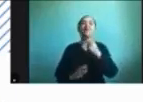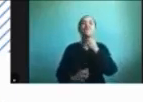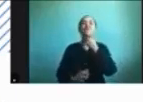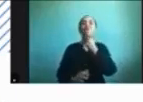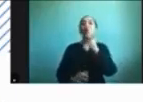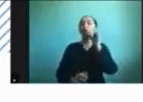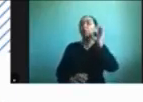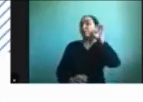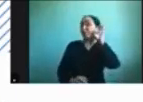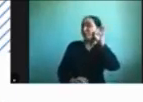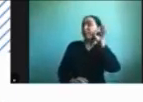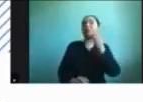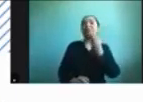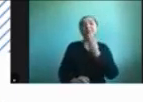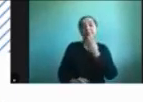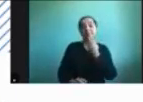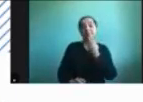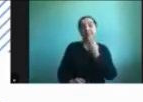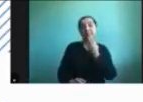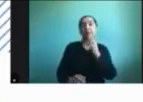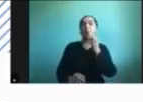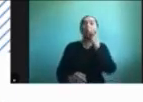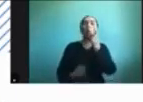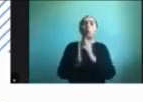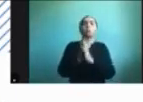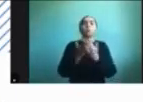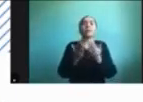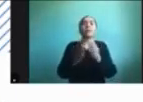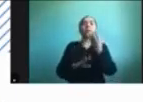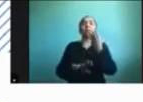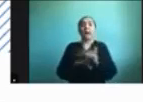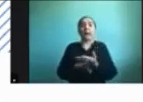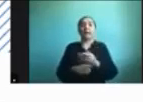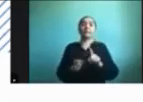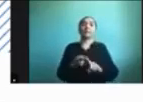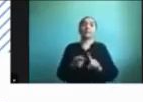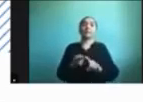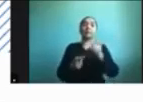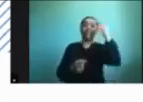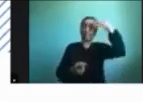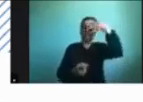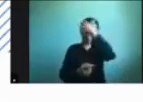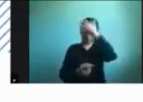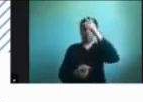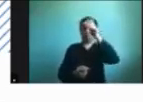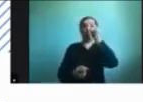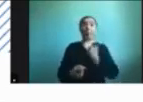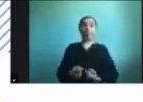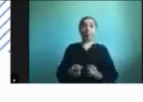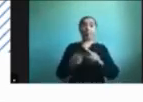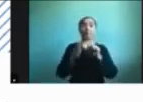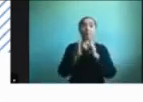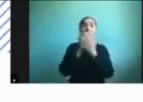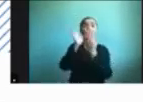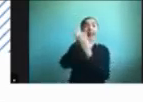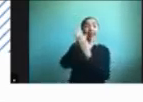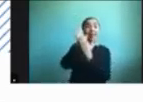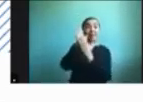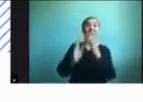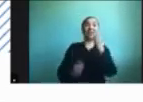Dentro de los libros inclusivos que tenemos existe Papelucho, La Biblia, Los Tres Chanchitos